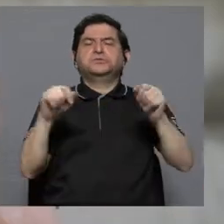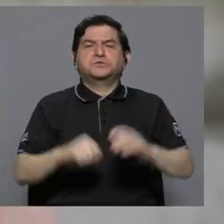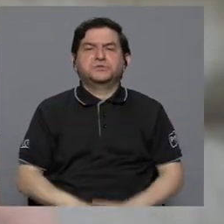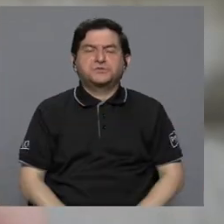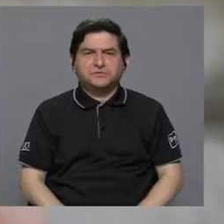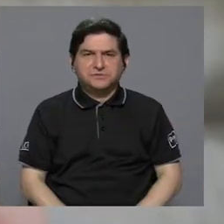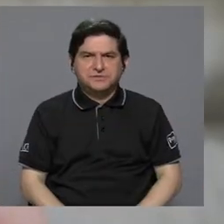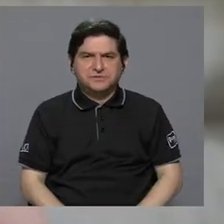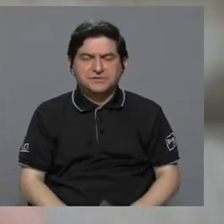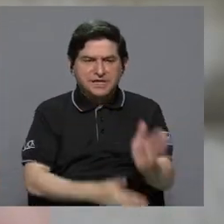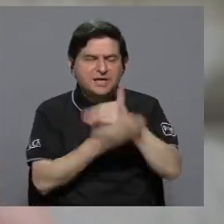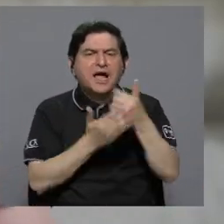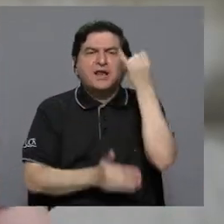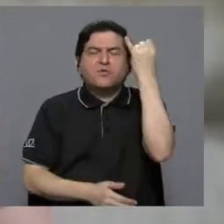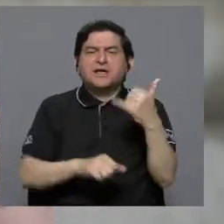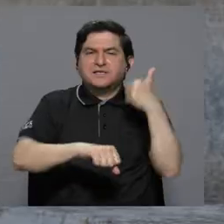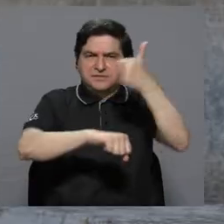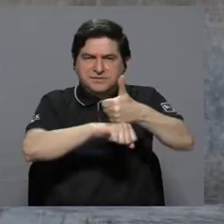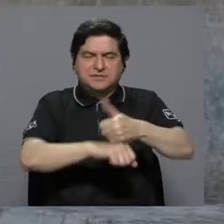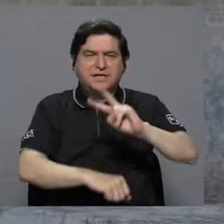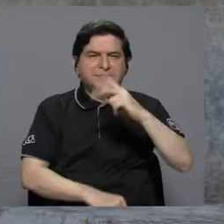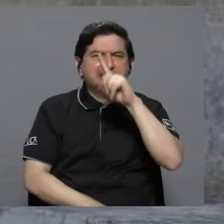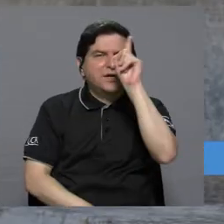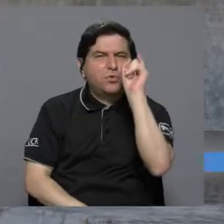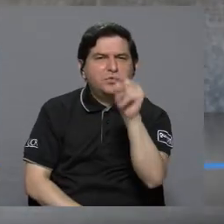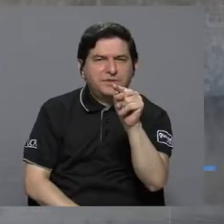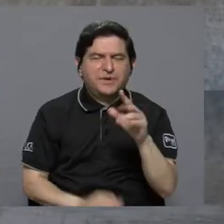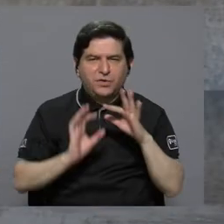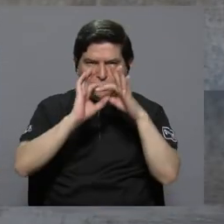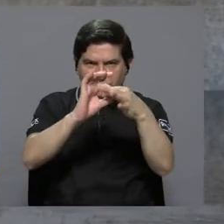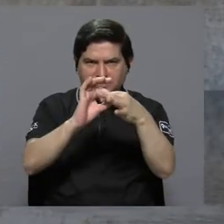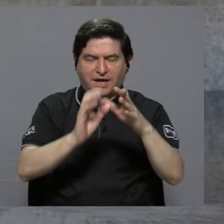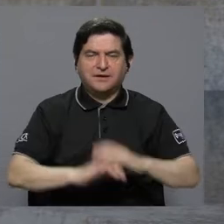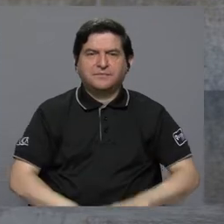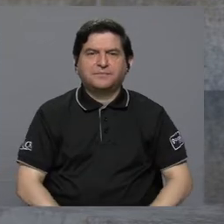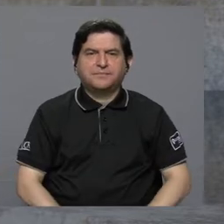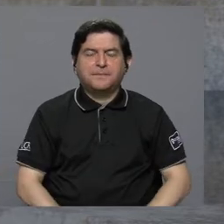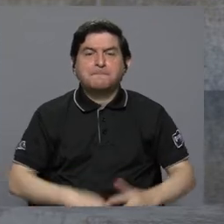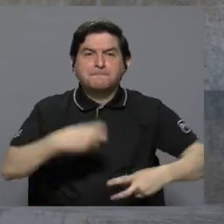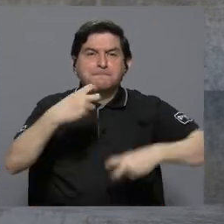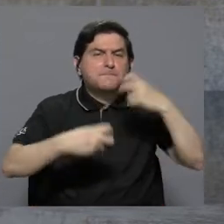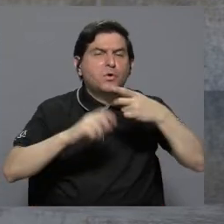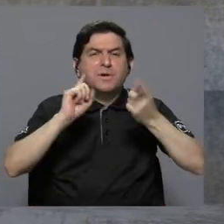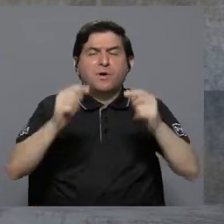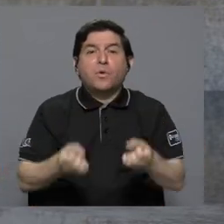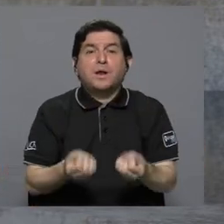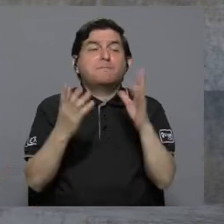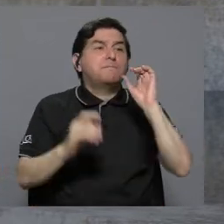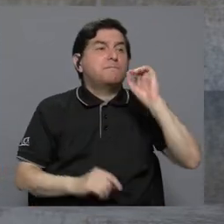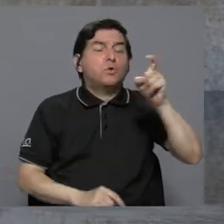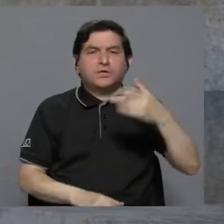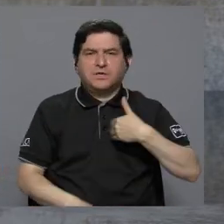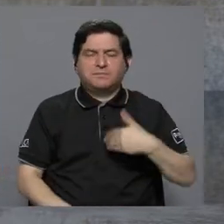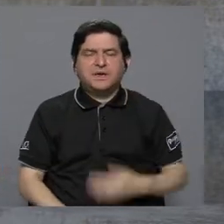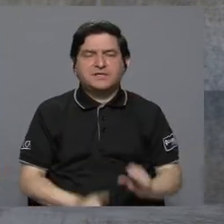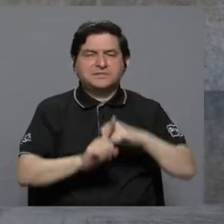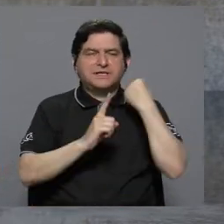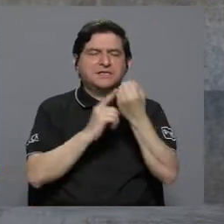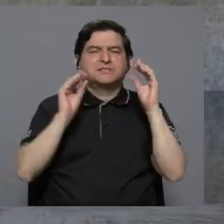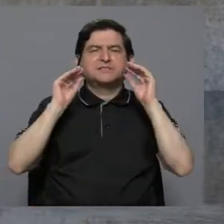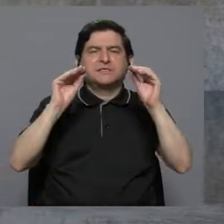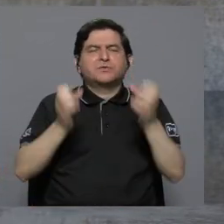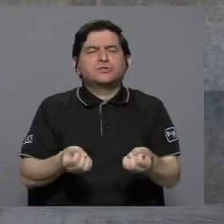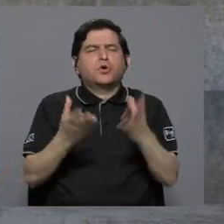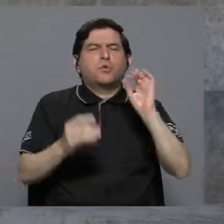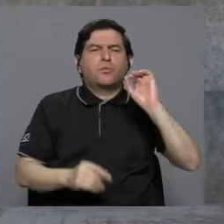implementado algunas iniciativas. Mi segunda pregunta, en ese sentido, ¿cuál es el problema? Tenemos muchos diagnósticos, el Estado de Educación ha sacado muchos